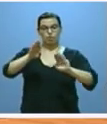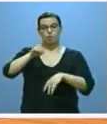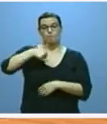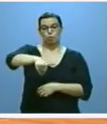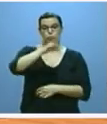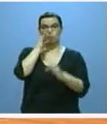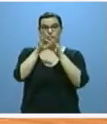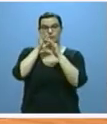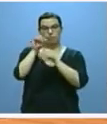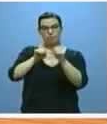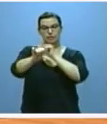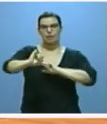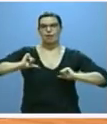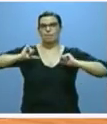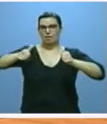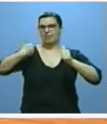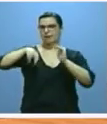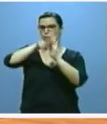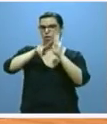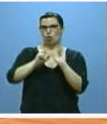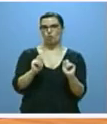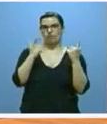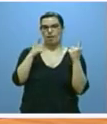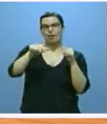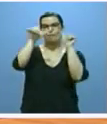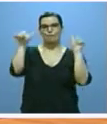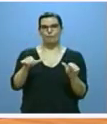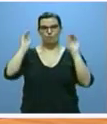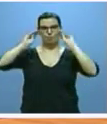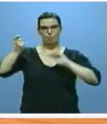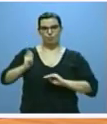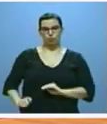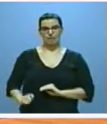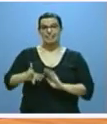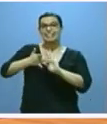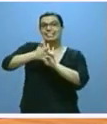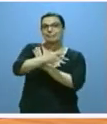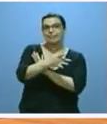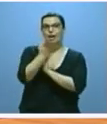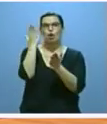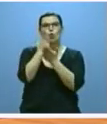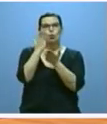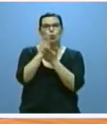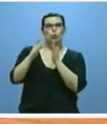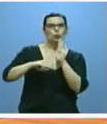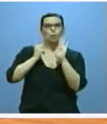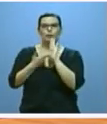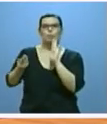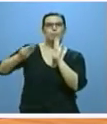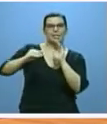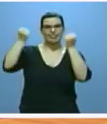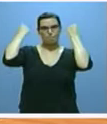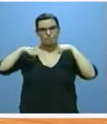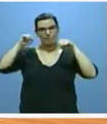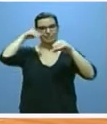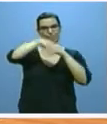de septiembre se pondrá en marcha ya bajo la nueva regulación esta fórmula que implica entre otras cosas un curso completo a mayores de prácticas en las